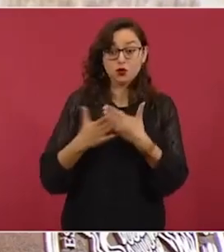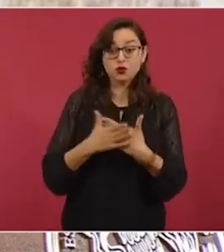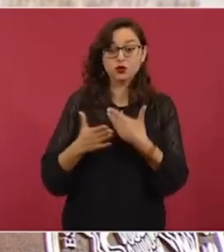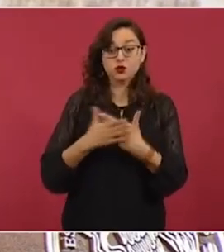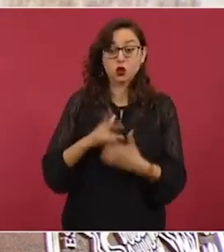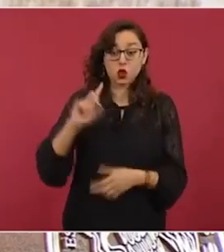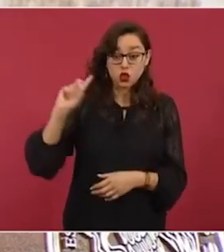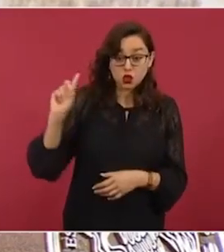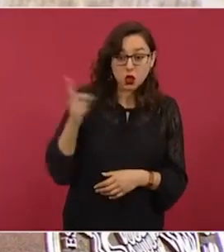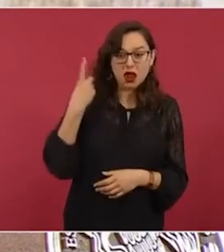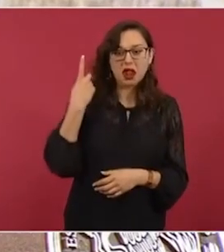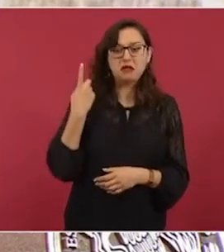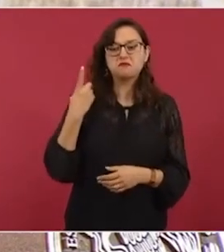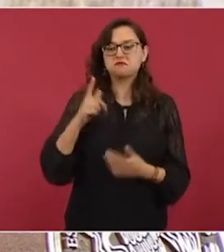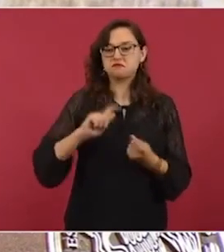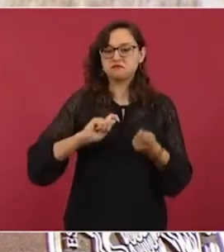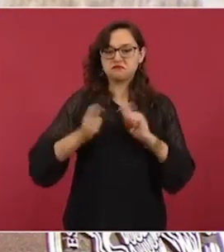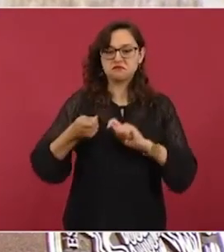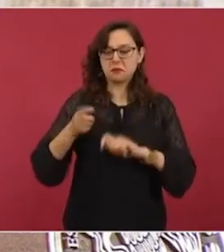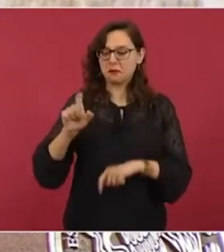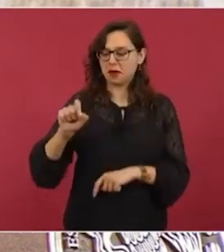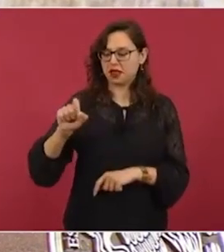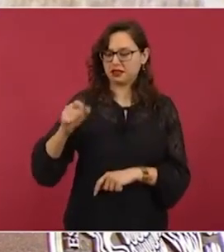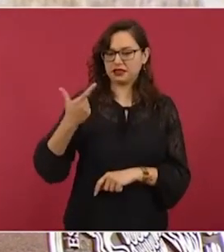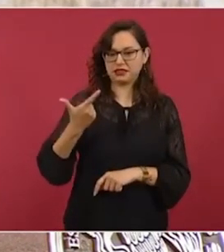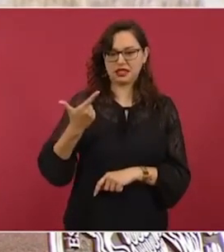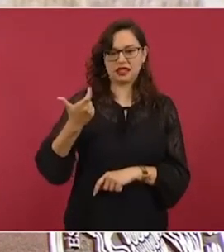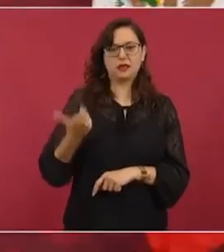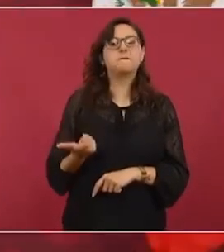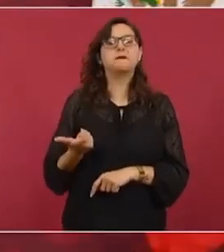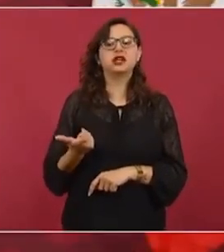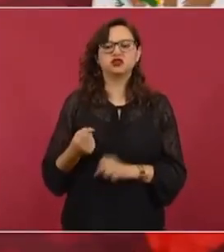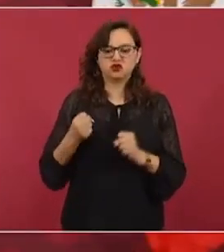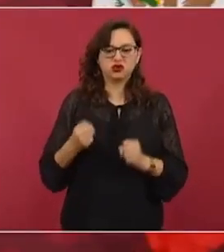pesos el dólar, dice Zuckerman,